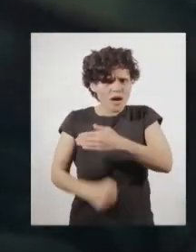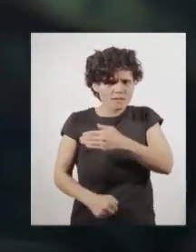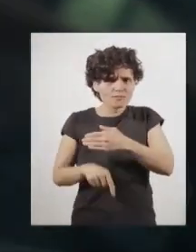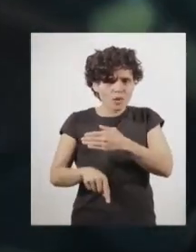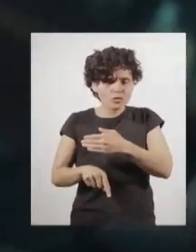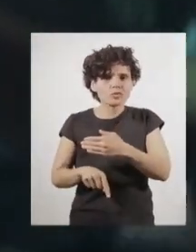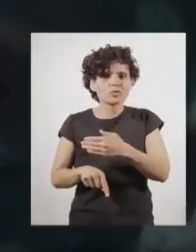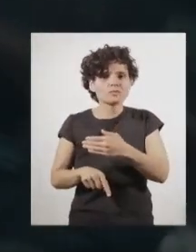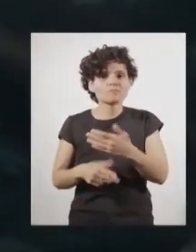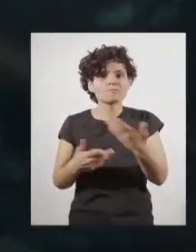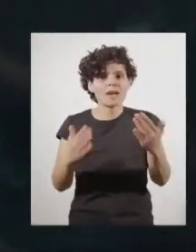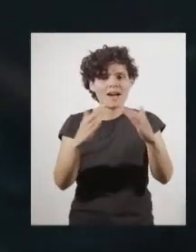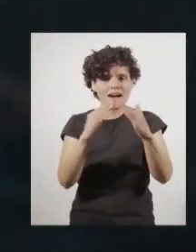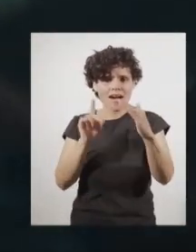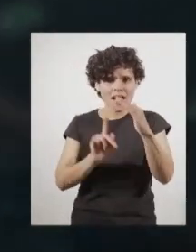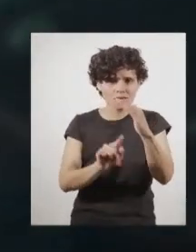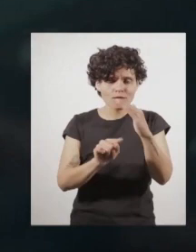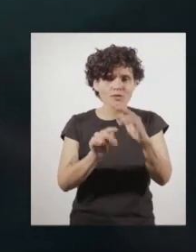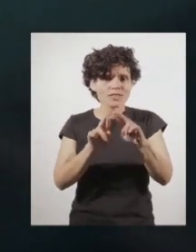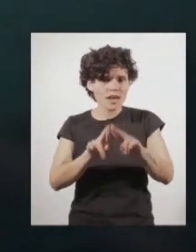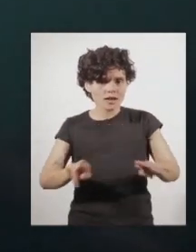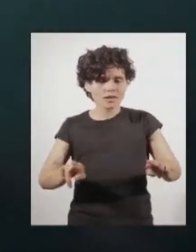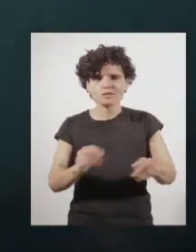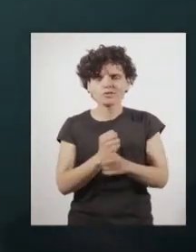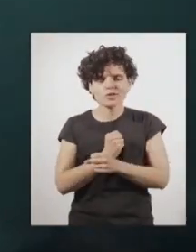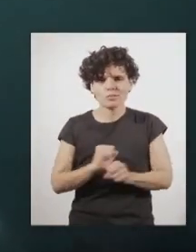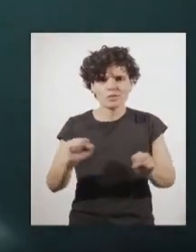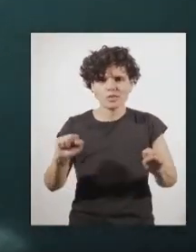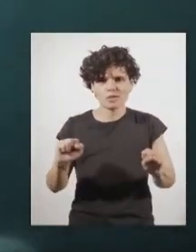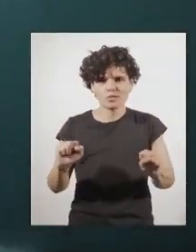Ya no podemos vivir tranquilos ni en nuestras propias casas.